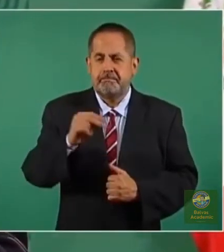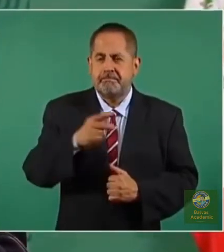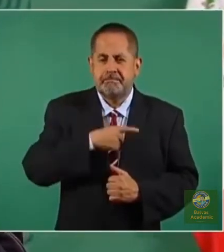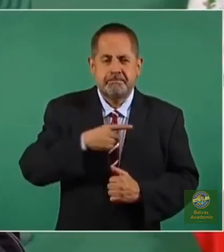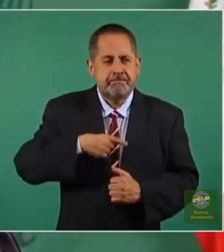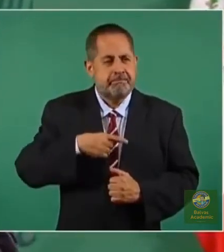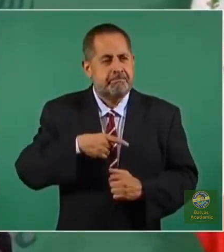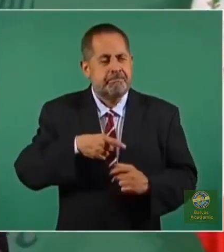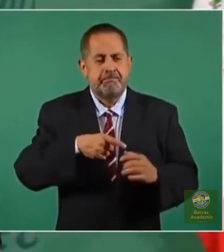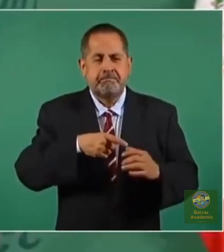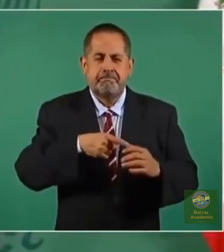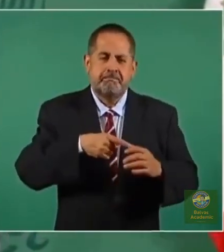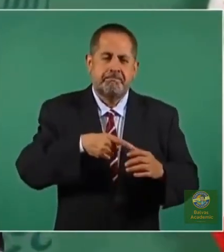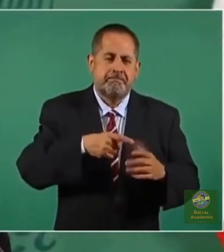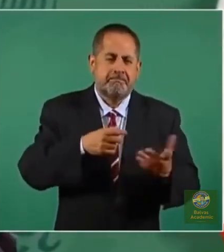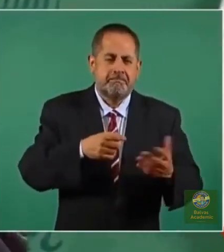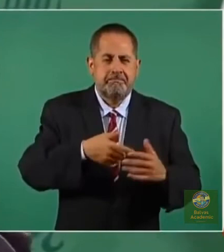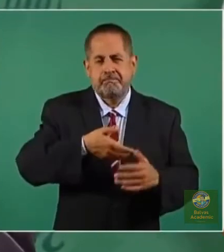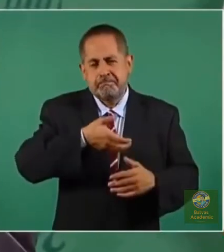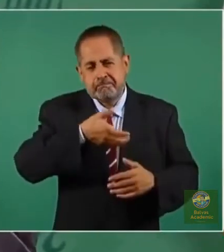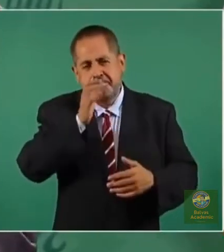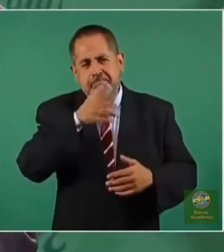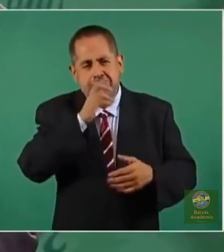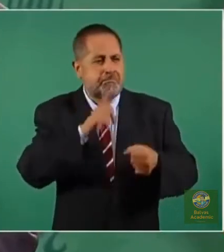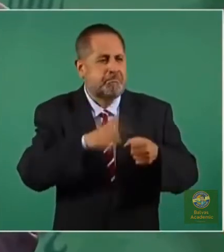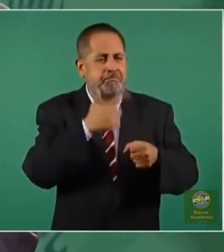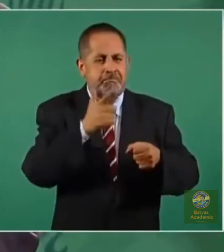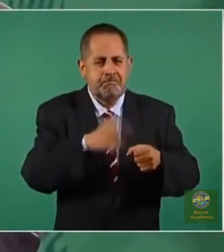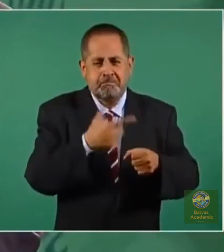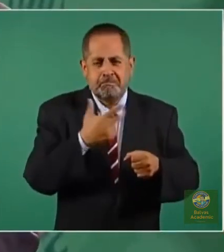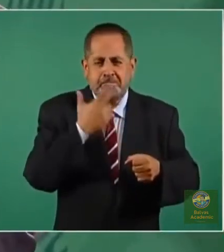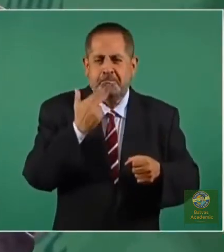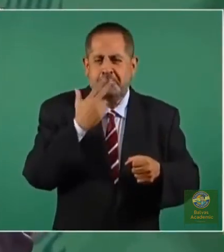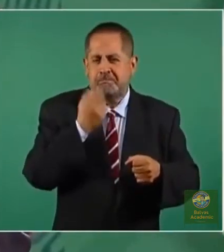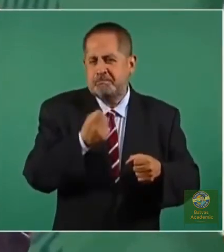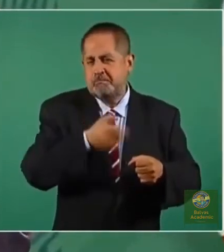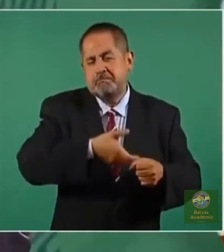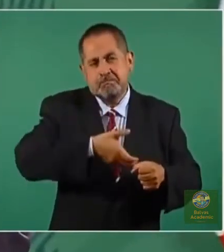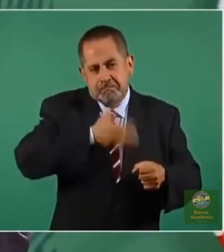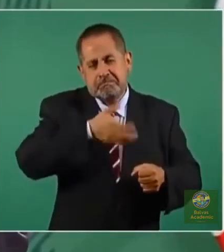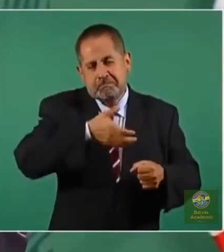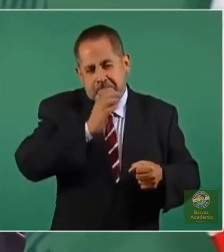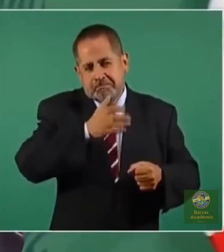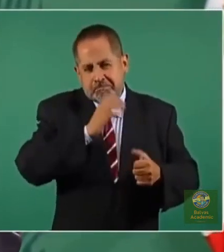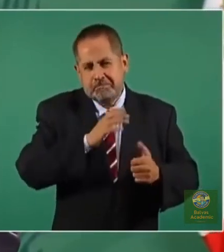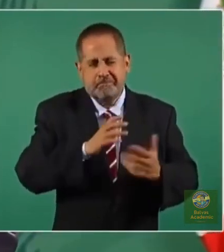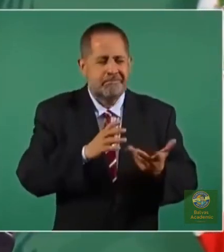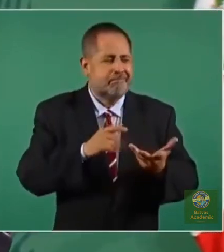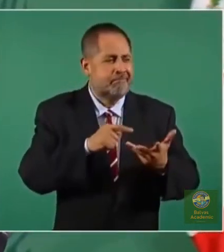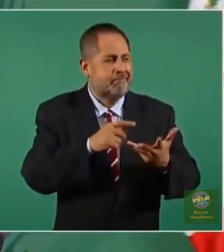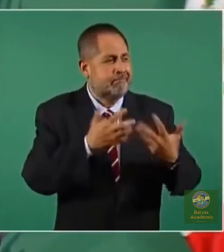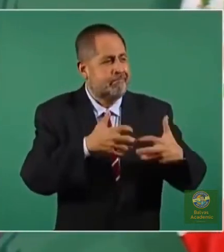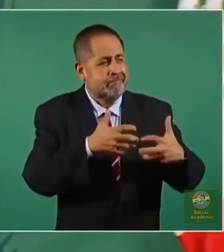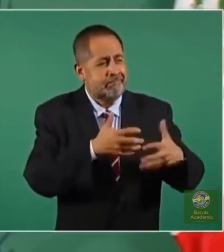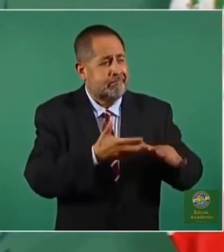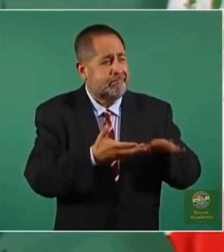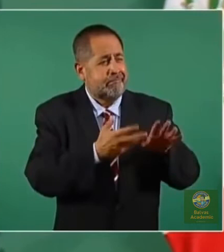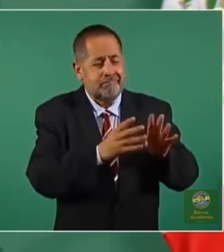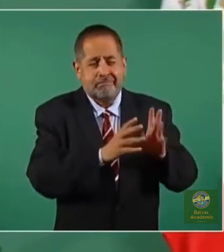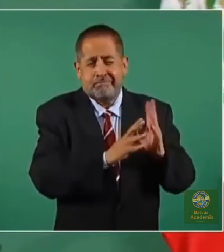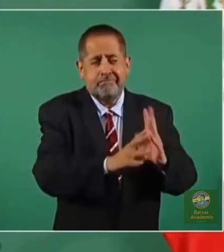refrescos industrializados o